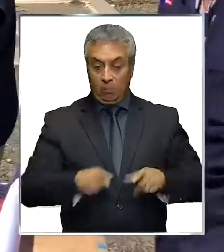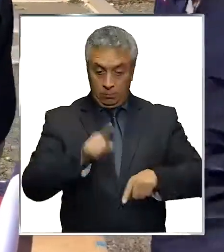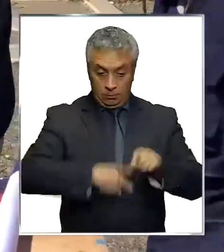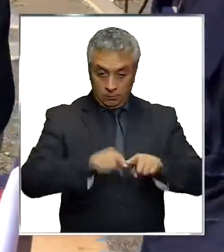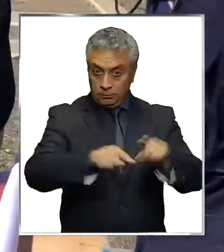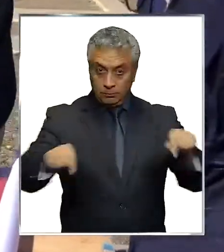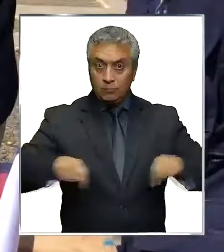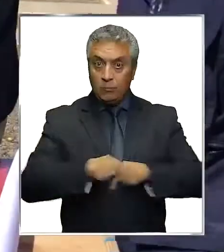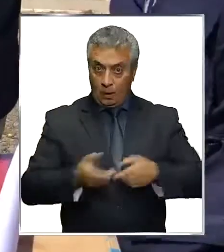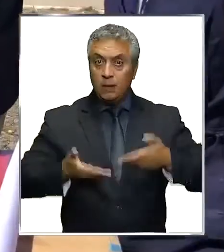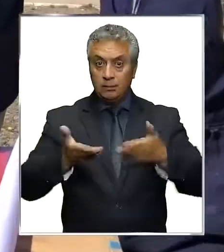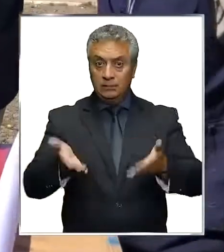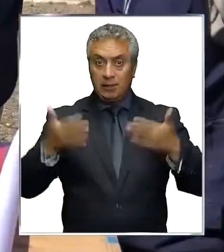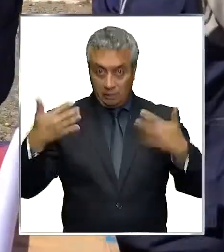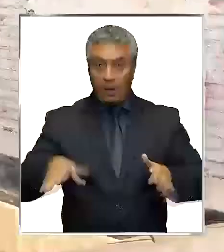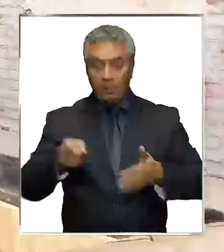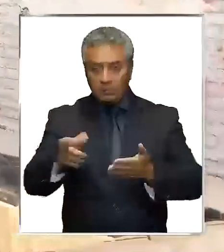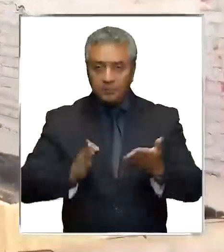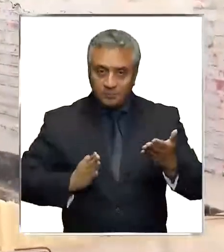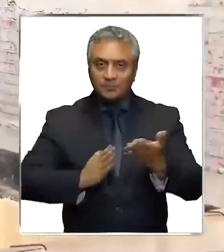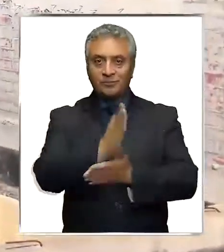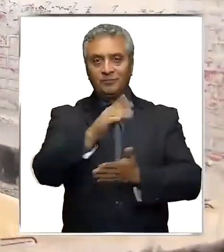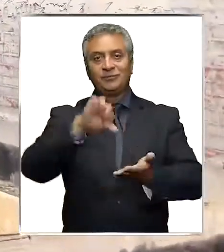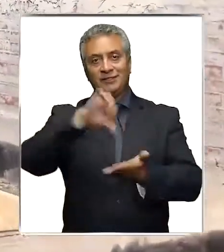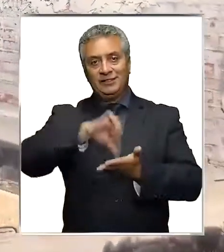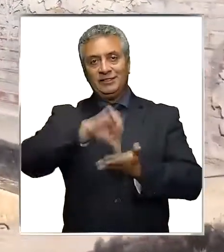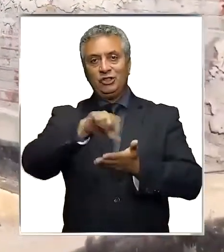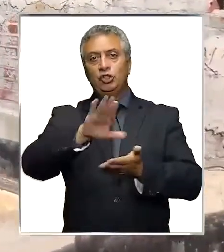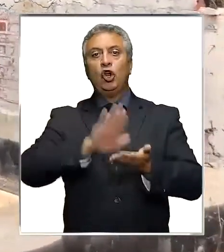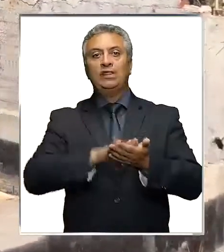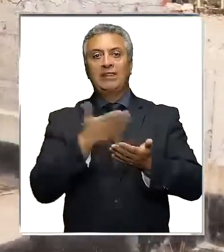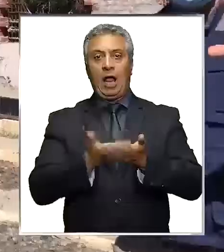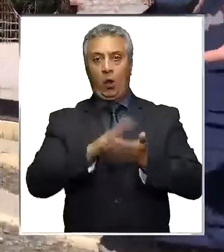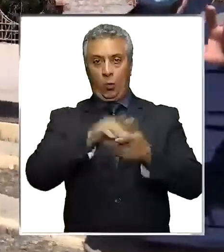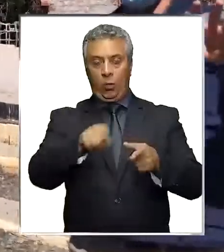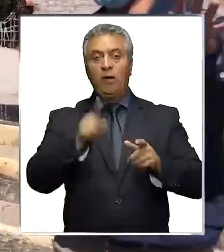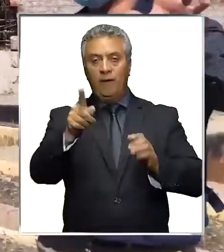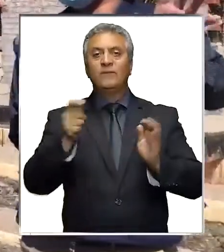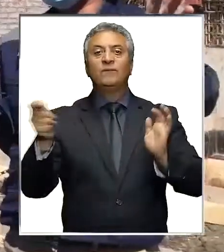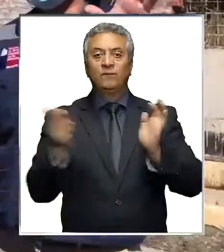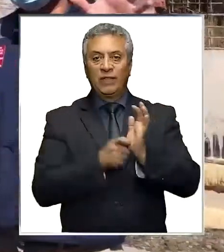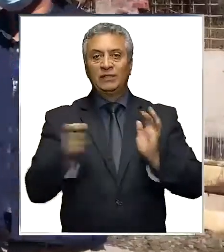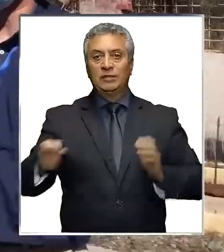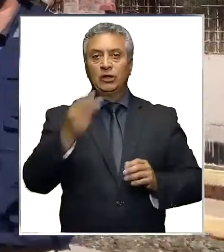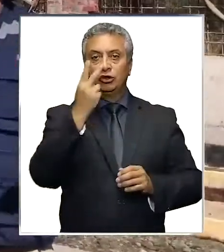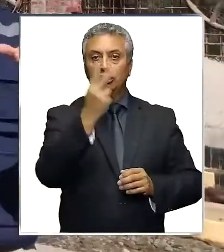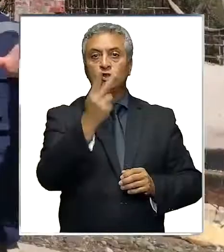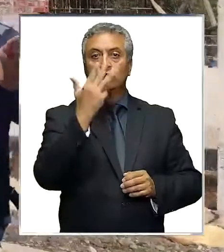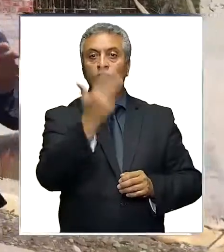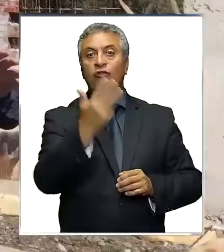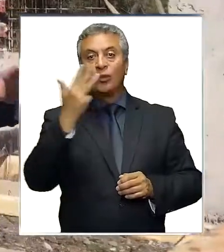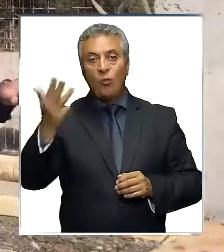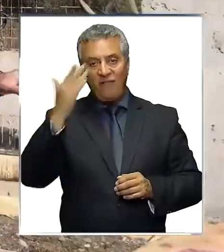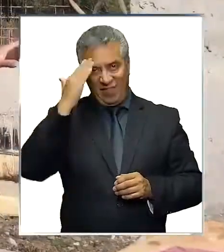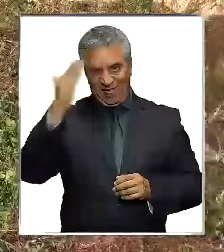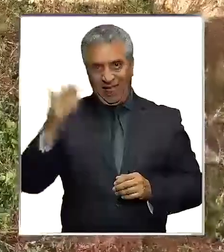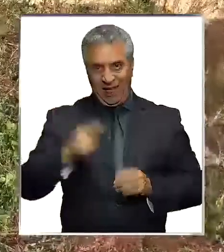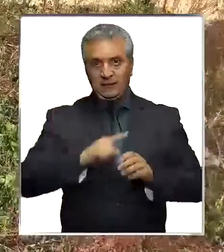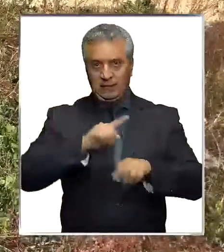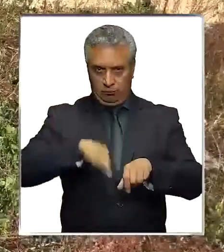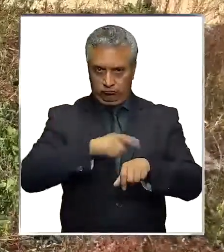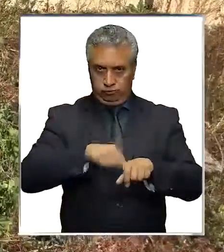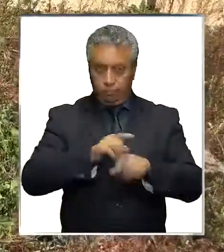entrega del terreno comienza el proceso de construcción del Centro de Atención de Salud, cuyo plazo quedó fijado en 299 días.